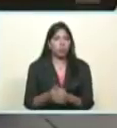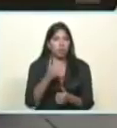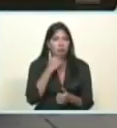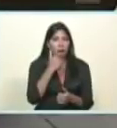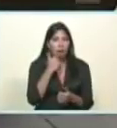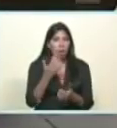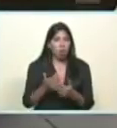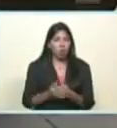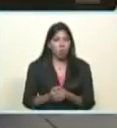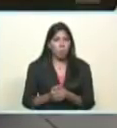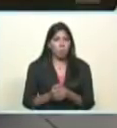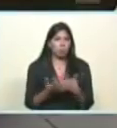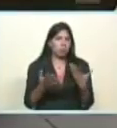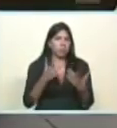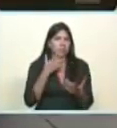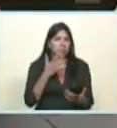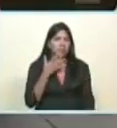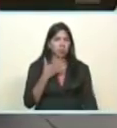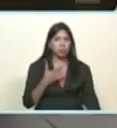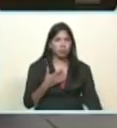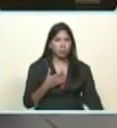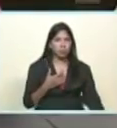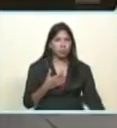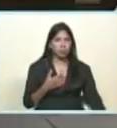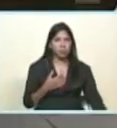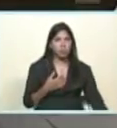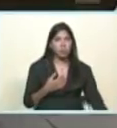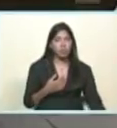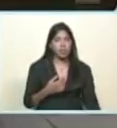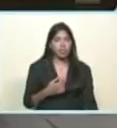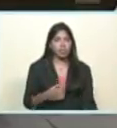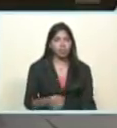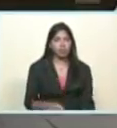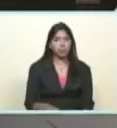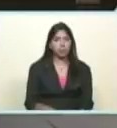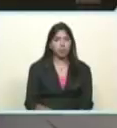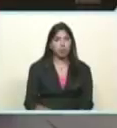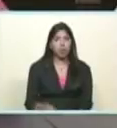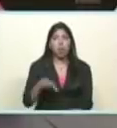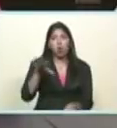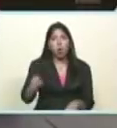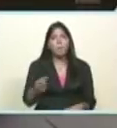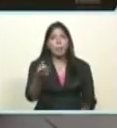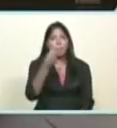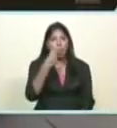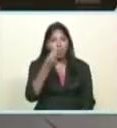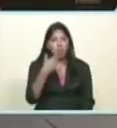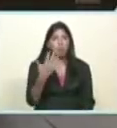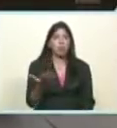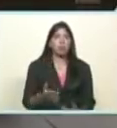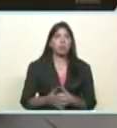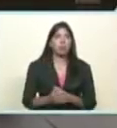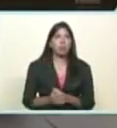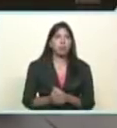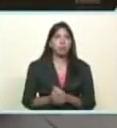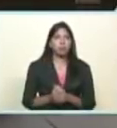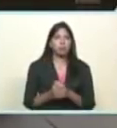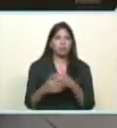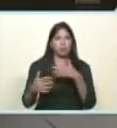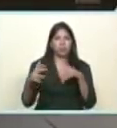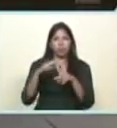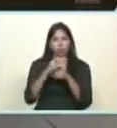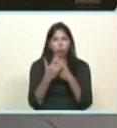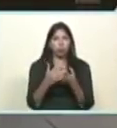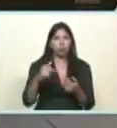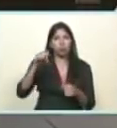básicos para acceder a los medicamentos en medio de grandes luchas y dificultades que ha